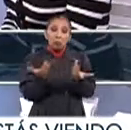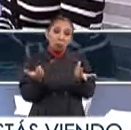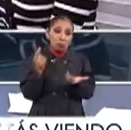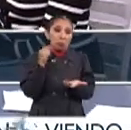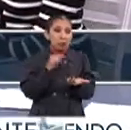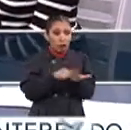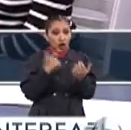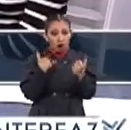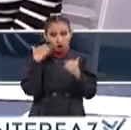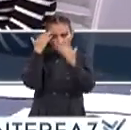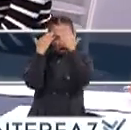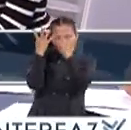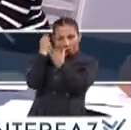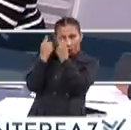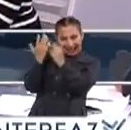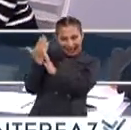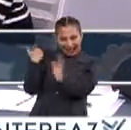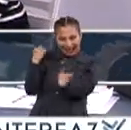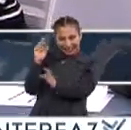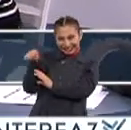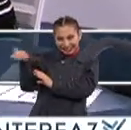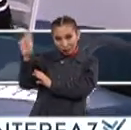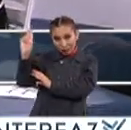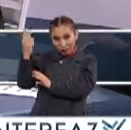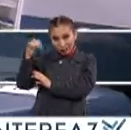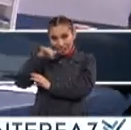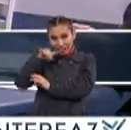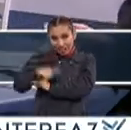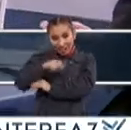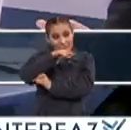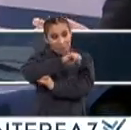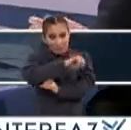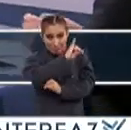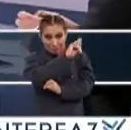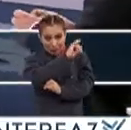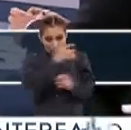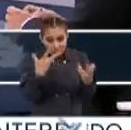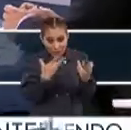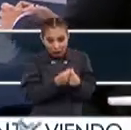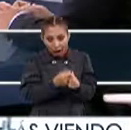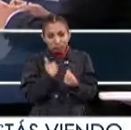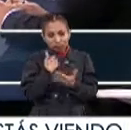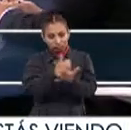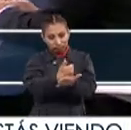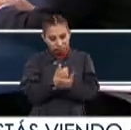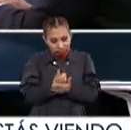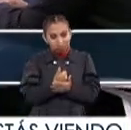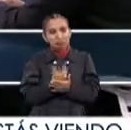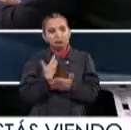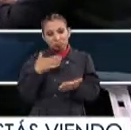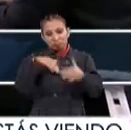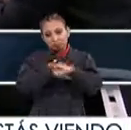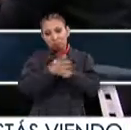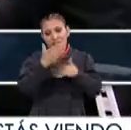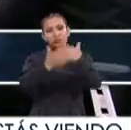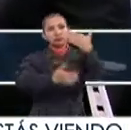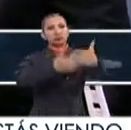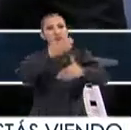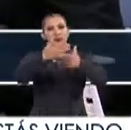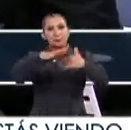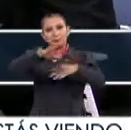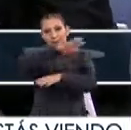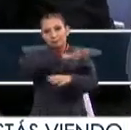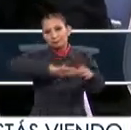que Con el conocimiento Adquirido Dentro de esta universidad Y dentro de mi instituto Me van a poder Permitir desarrollarme